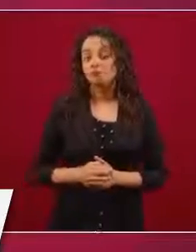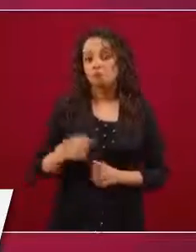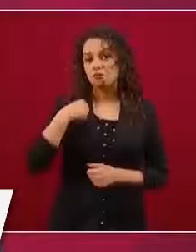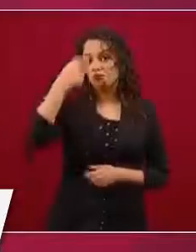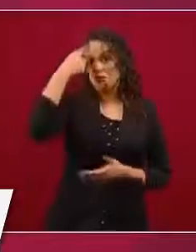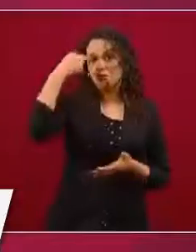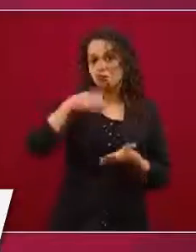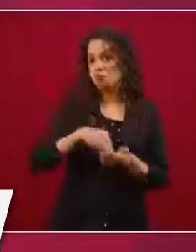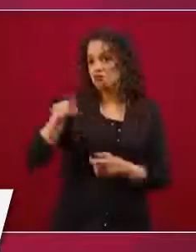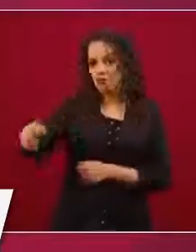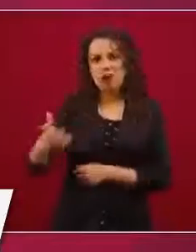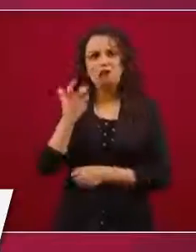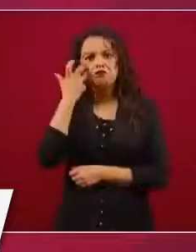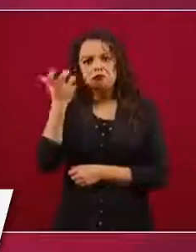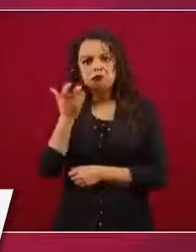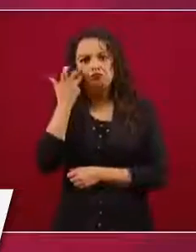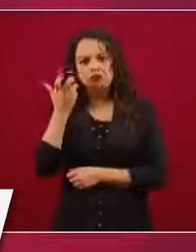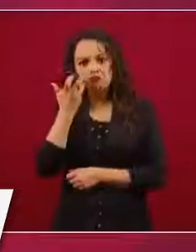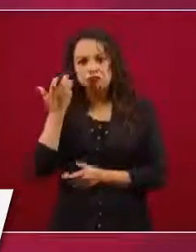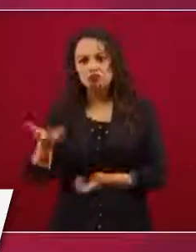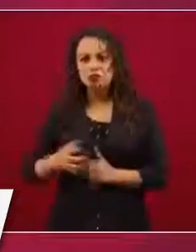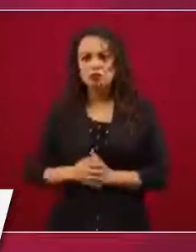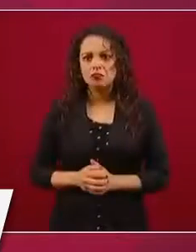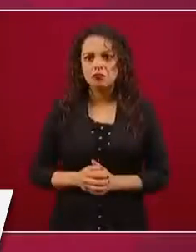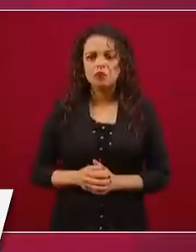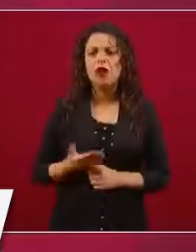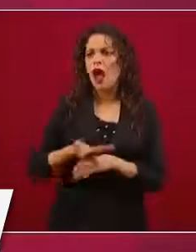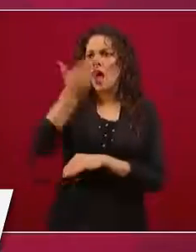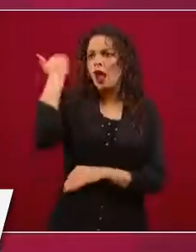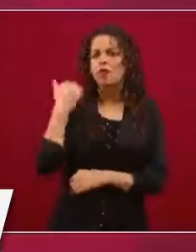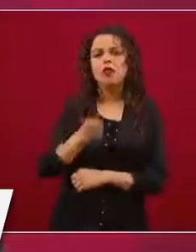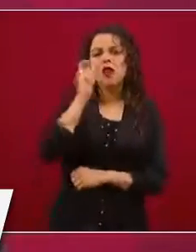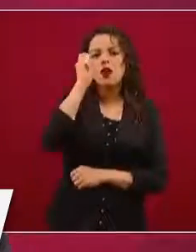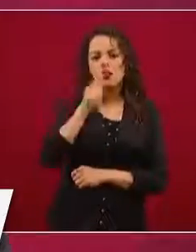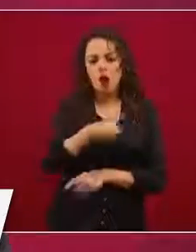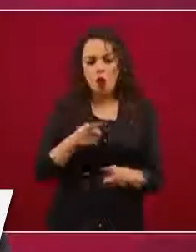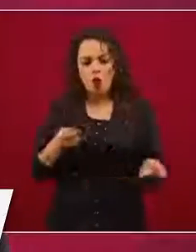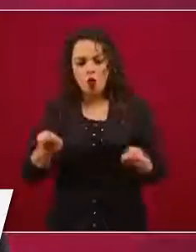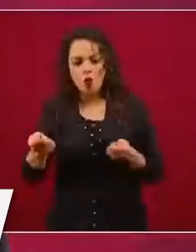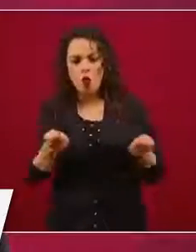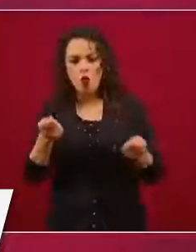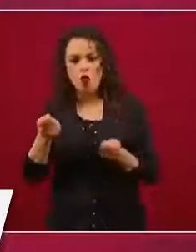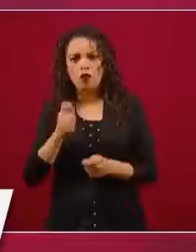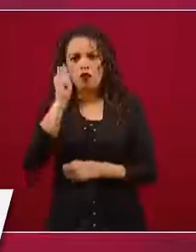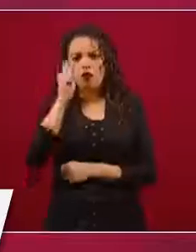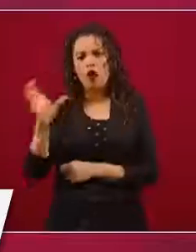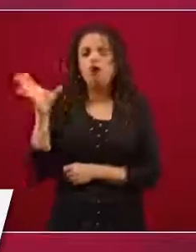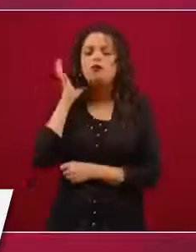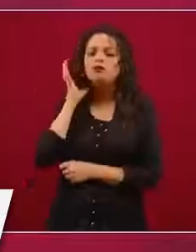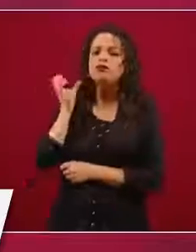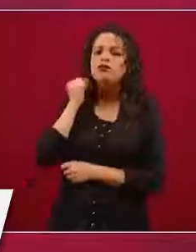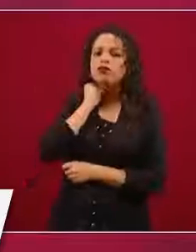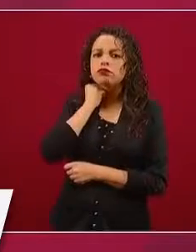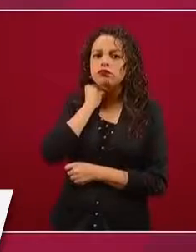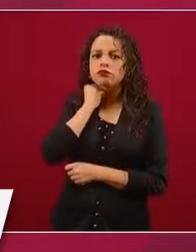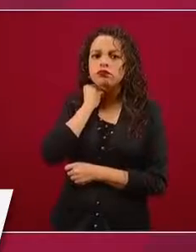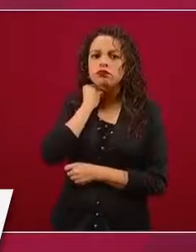eran los abogados que manejaban el legislativo? Todos los representantes